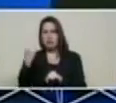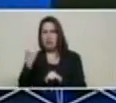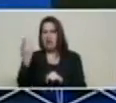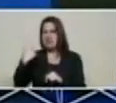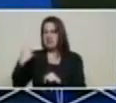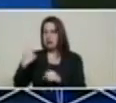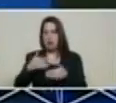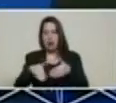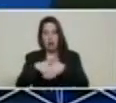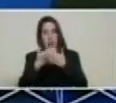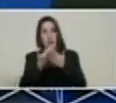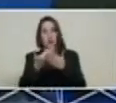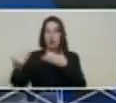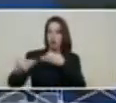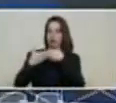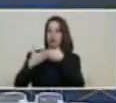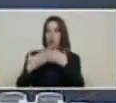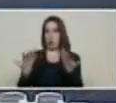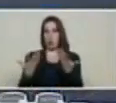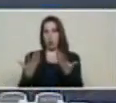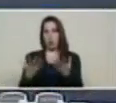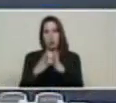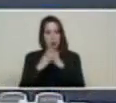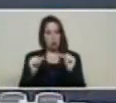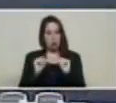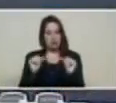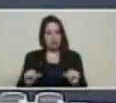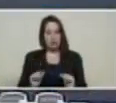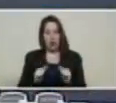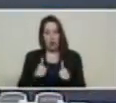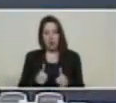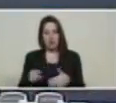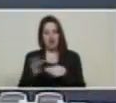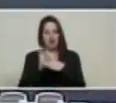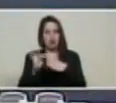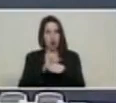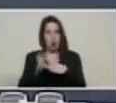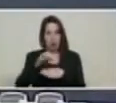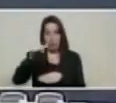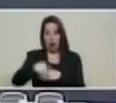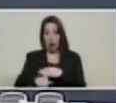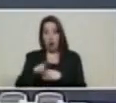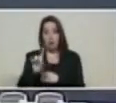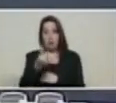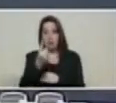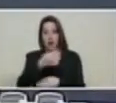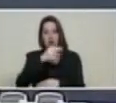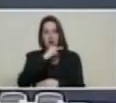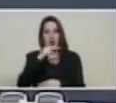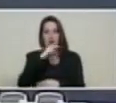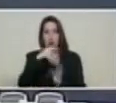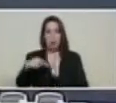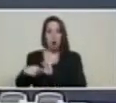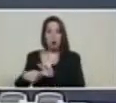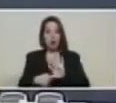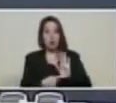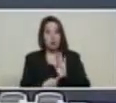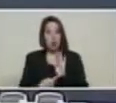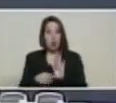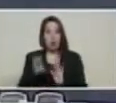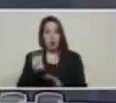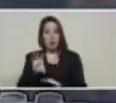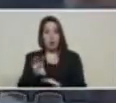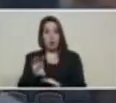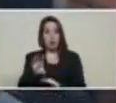Apenas se puso en funcionamiento todo este sistema nuevo. Para hoy, primero de octubre, mostrárselo al país y al mundo,